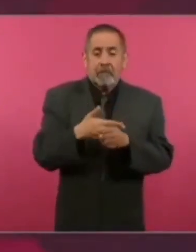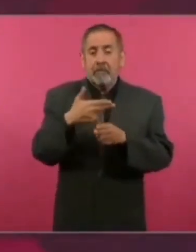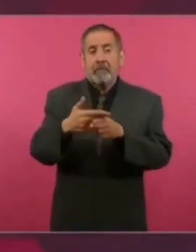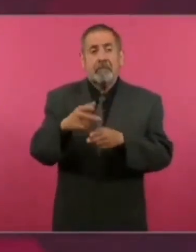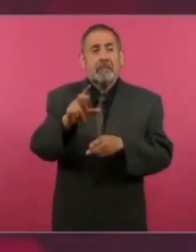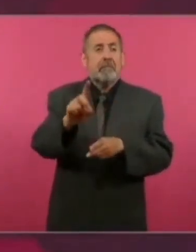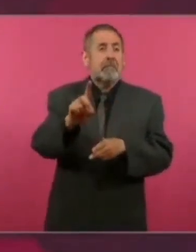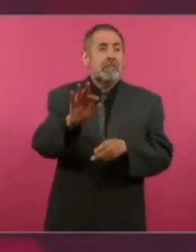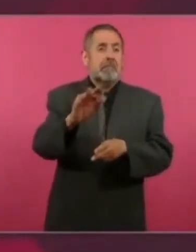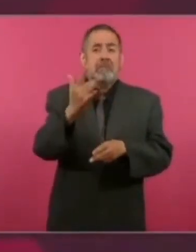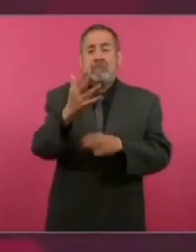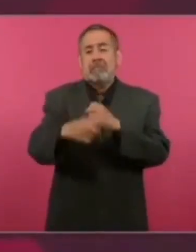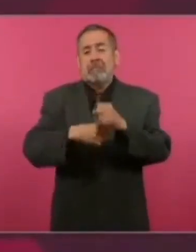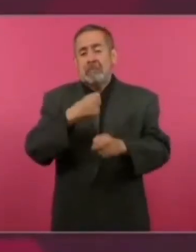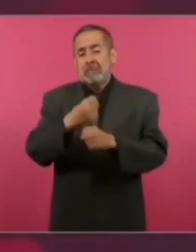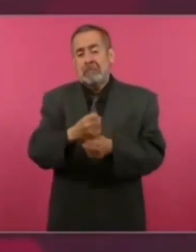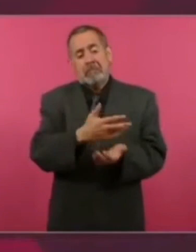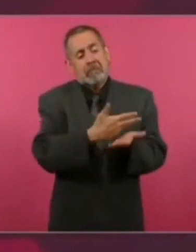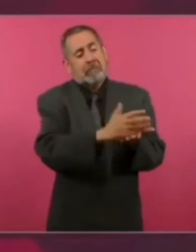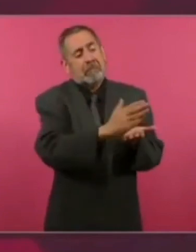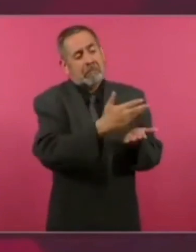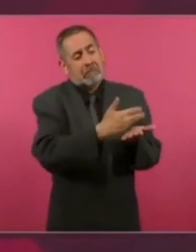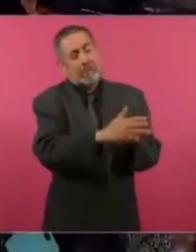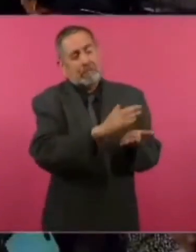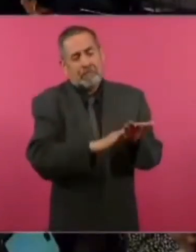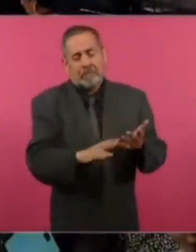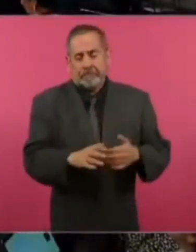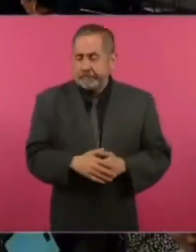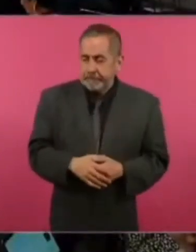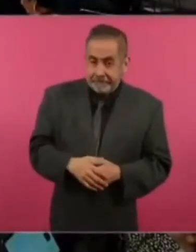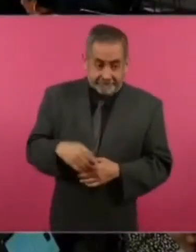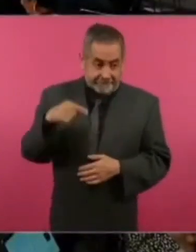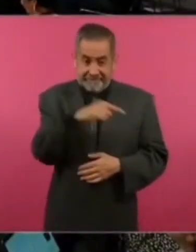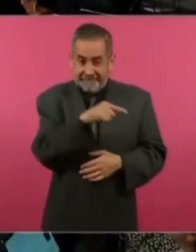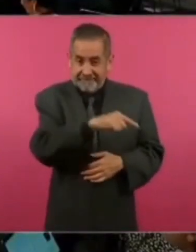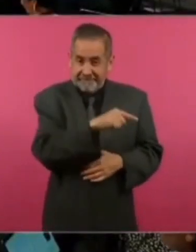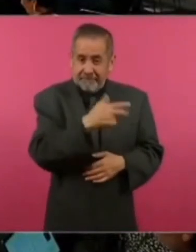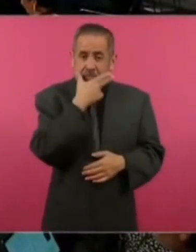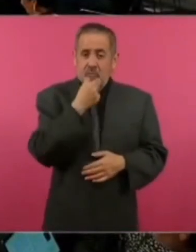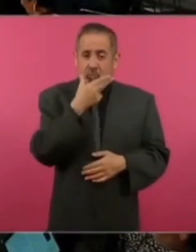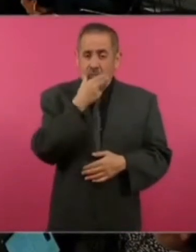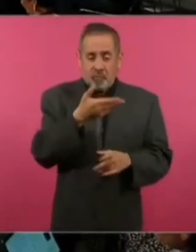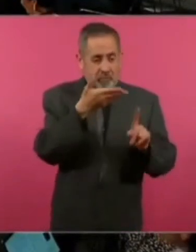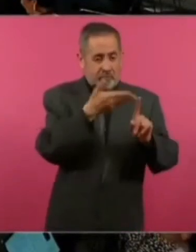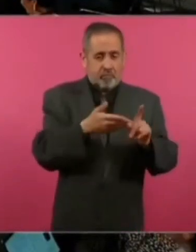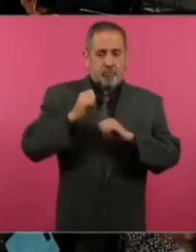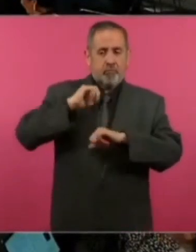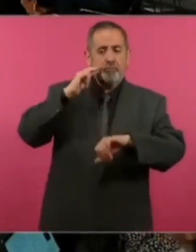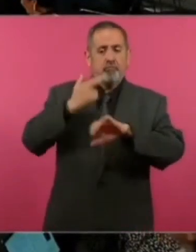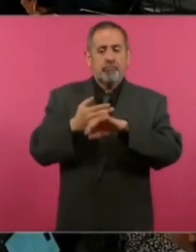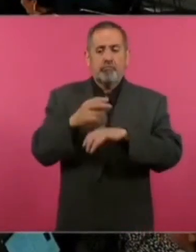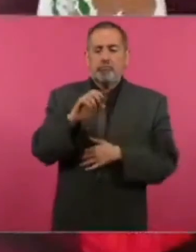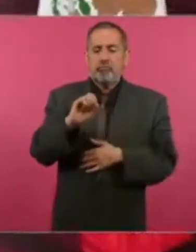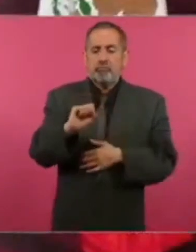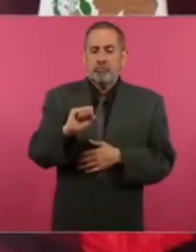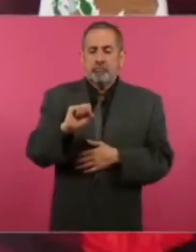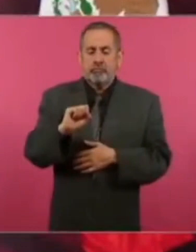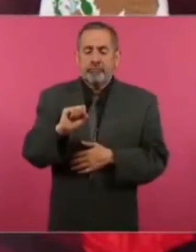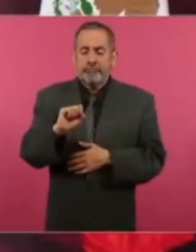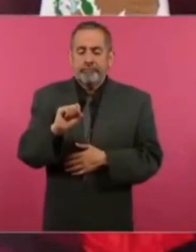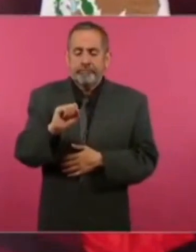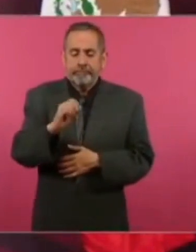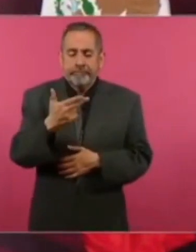40 50 años bueno el señor que estaba en Hacienda en ese entonces